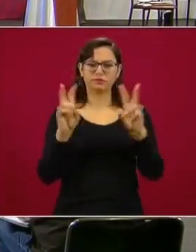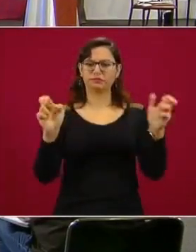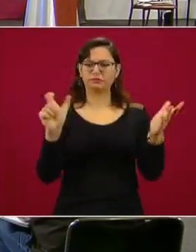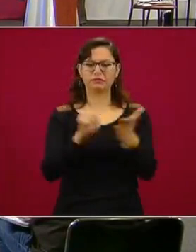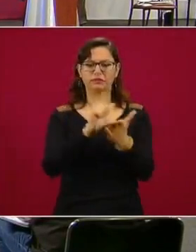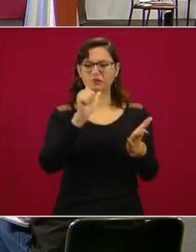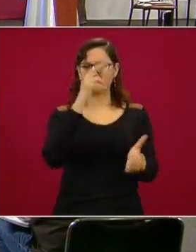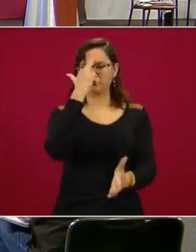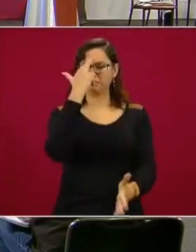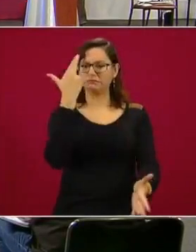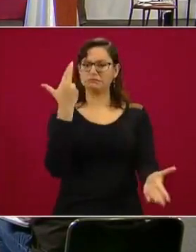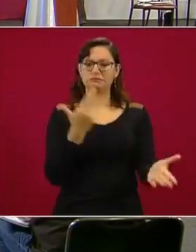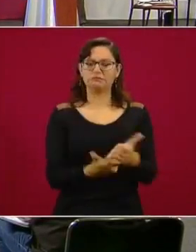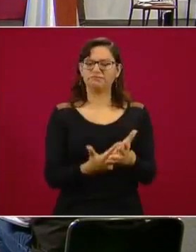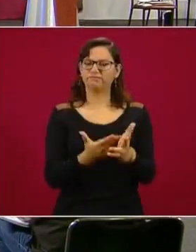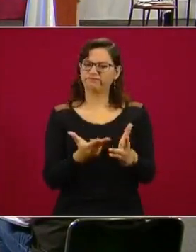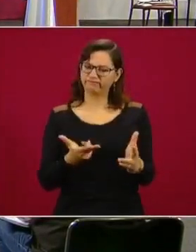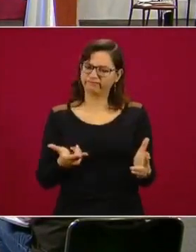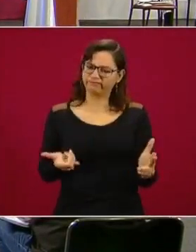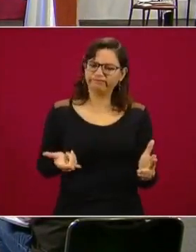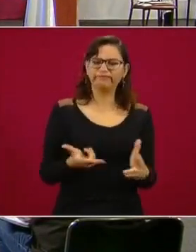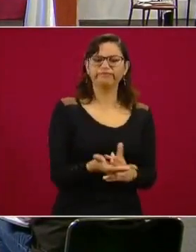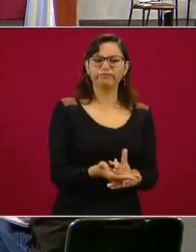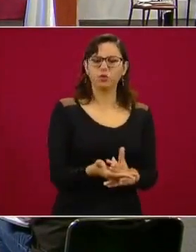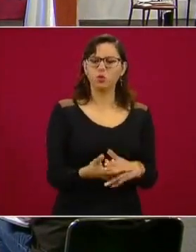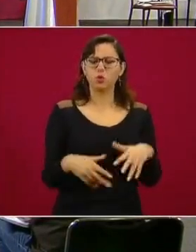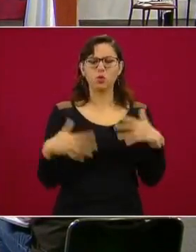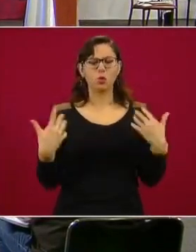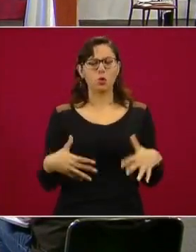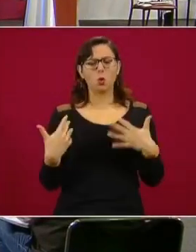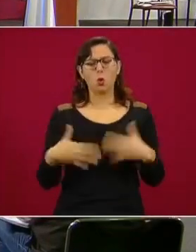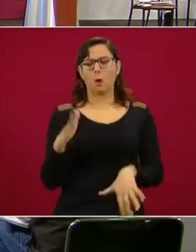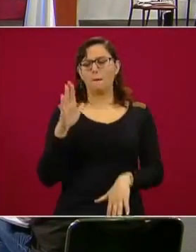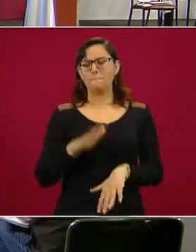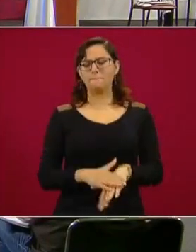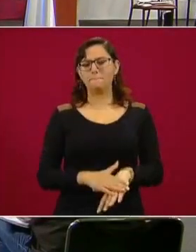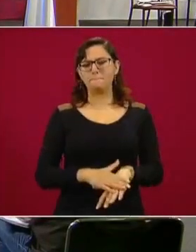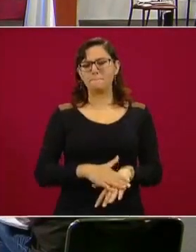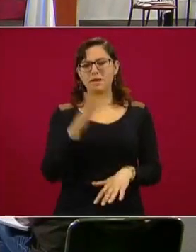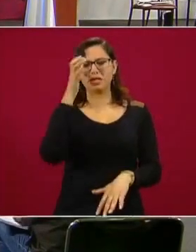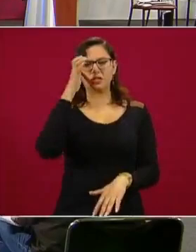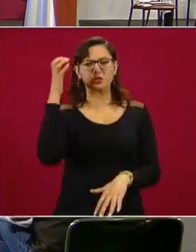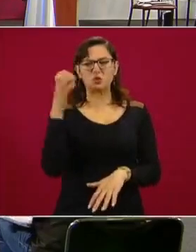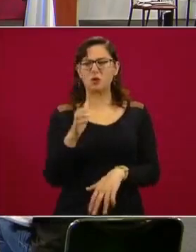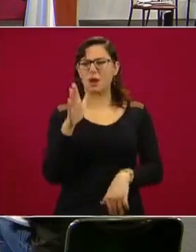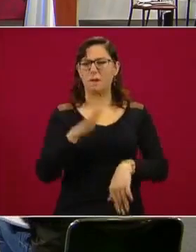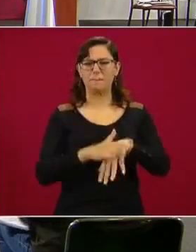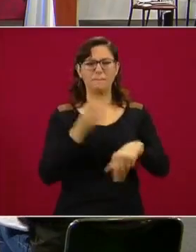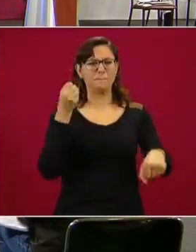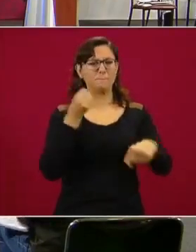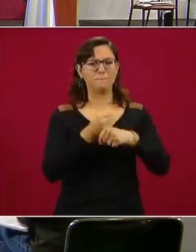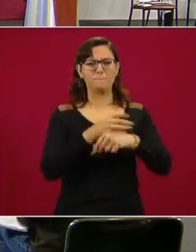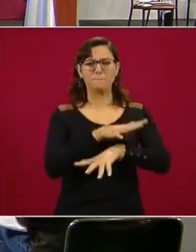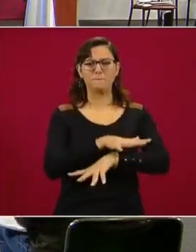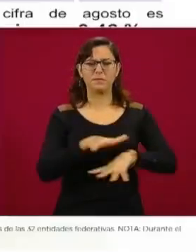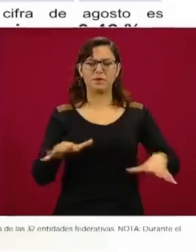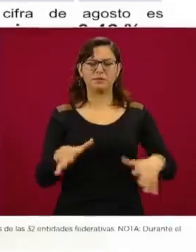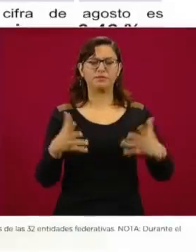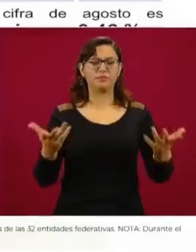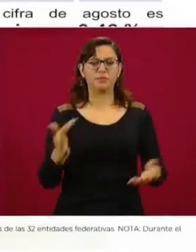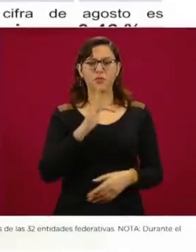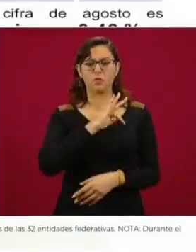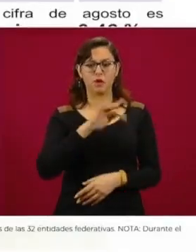que es obviamente la de mayor impacto mediático. Como siempre, la tendencia histórica